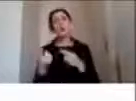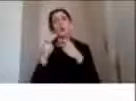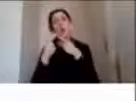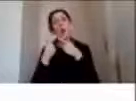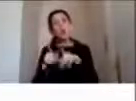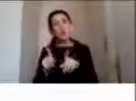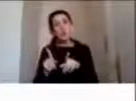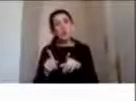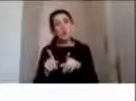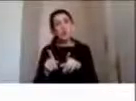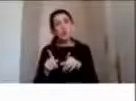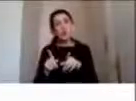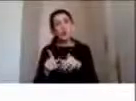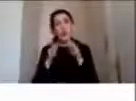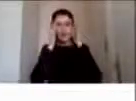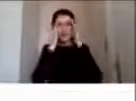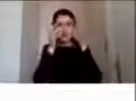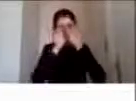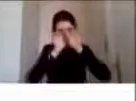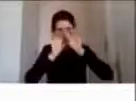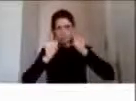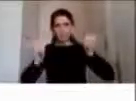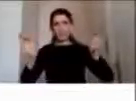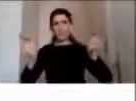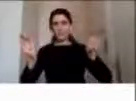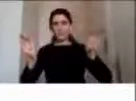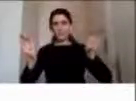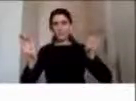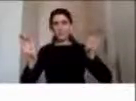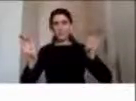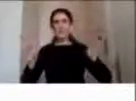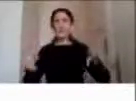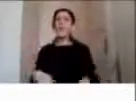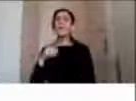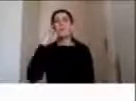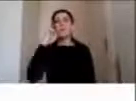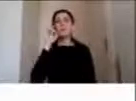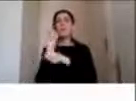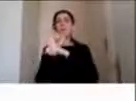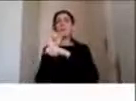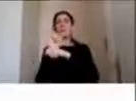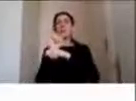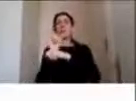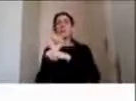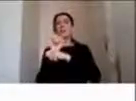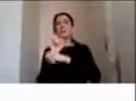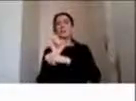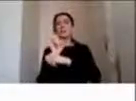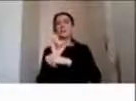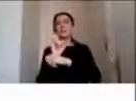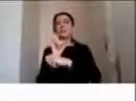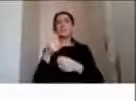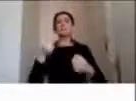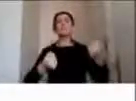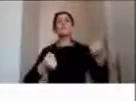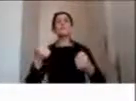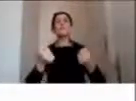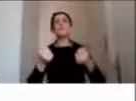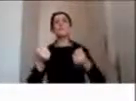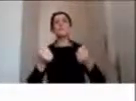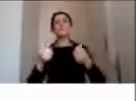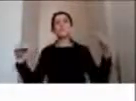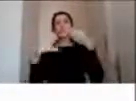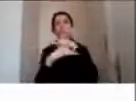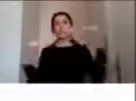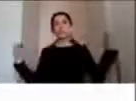atención dividida ahora piensen cuando van manejando en una calle con harto tráfico aparece en la